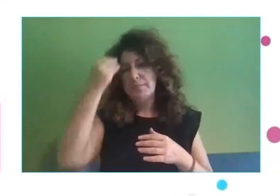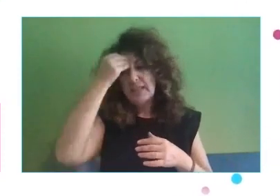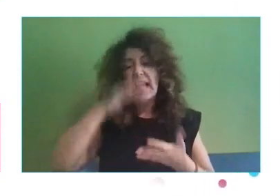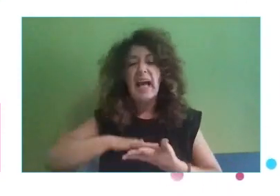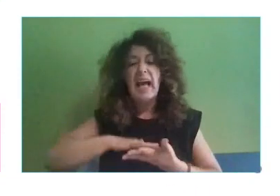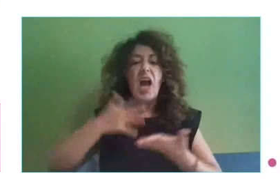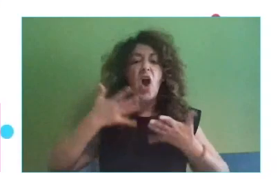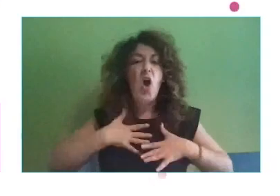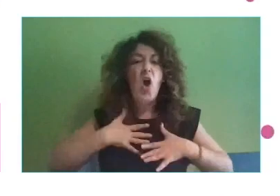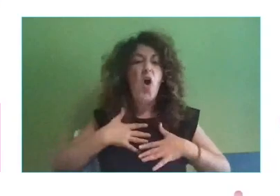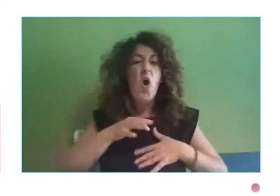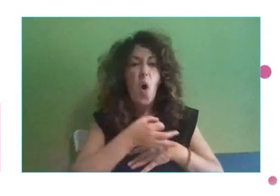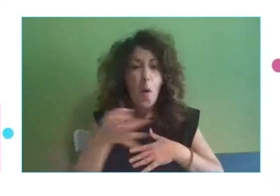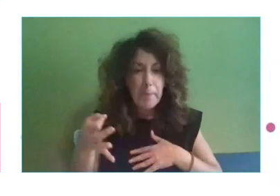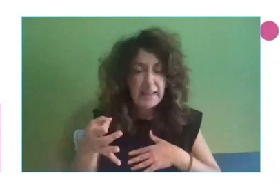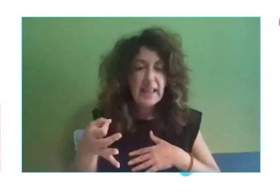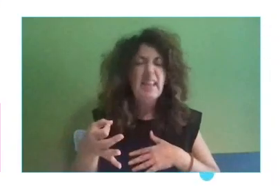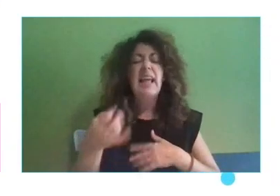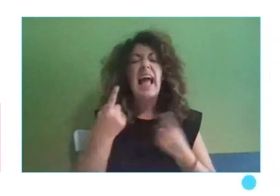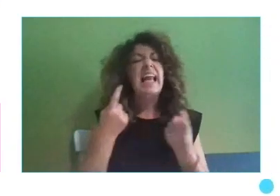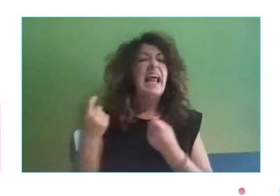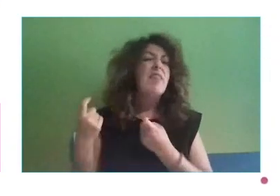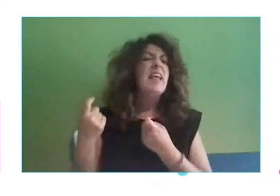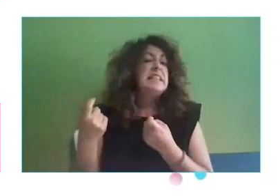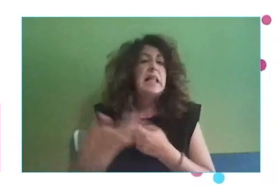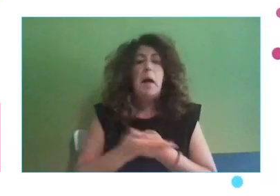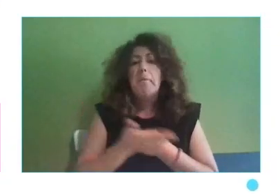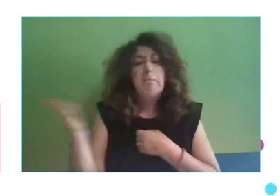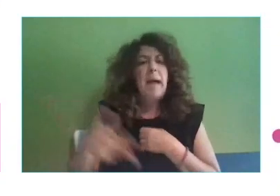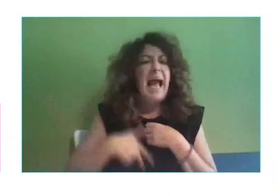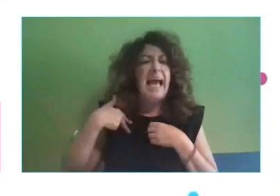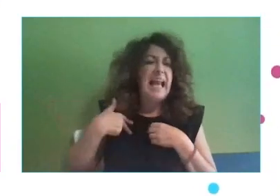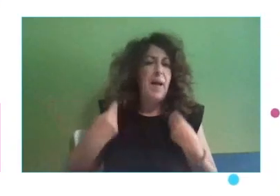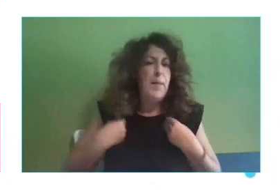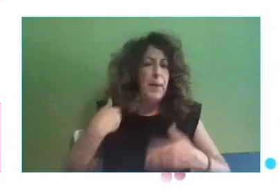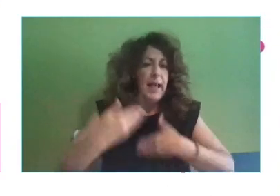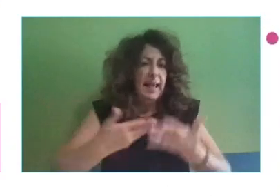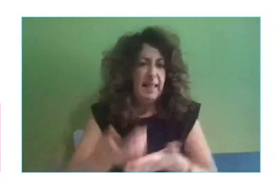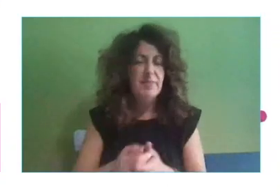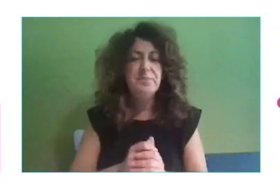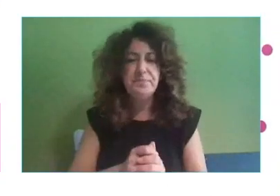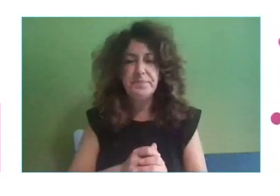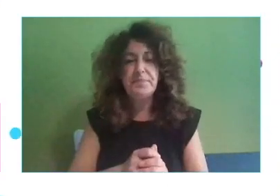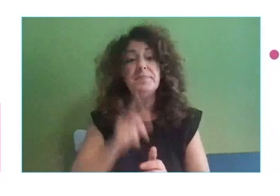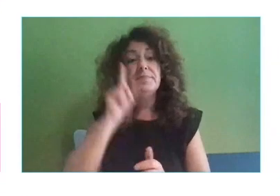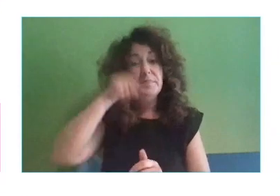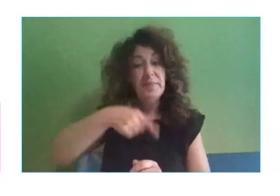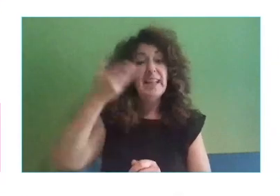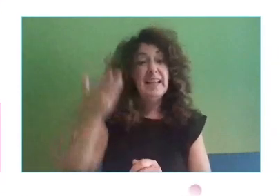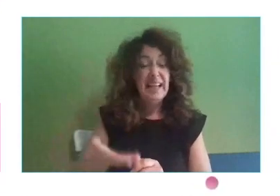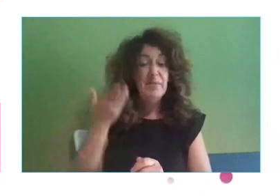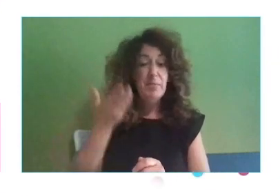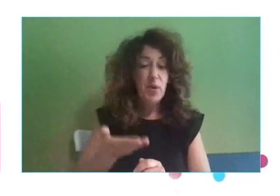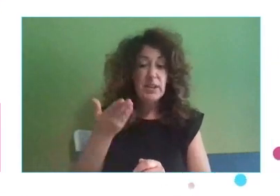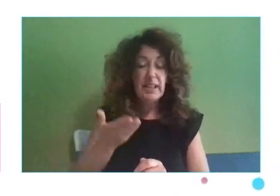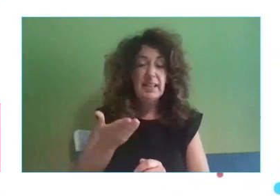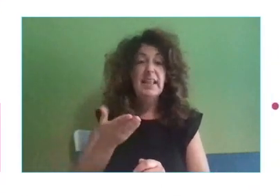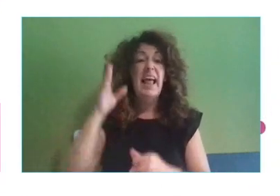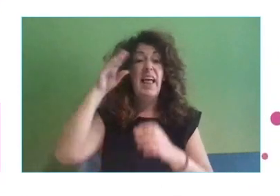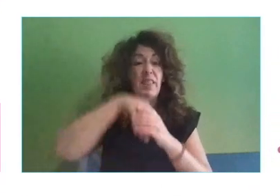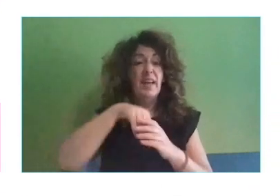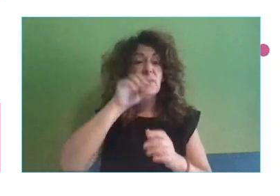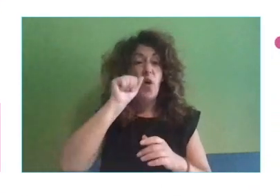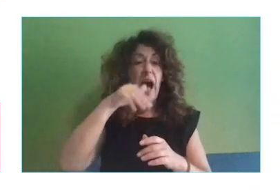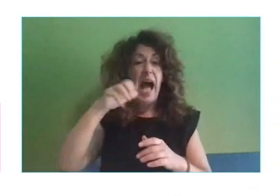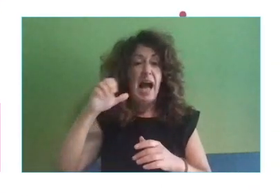capacidades que uno necesita de manera genérica y general. Muy importante también, y yo creo que lo estamos haciendo desde Ametic, esa conexión de